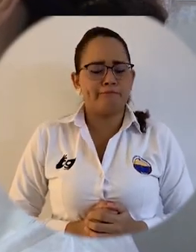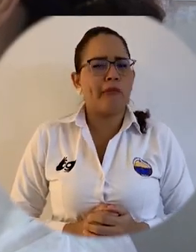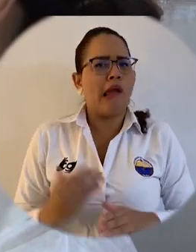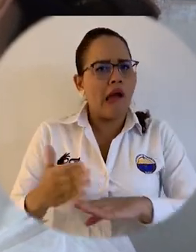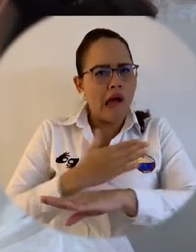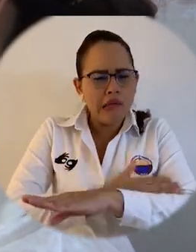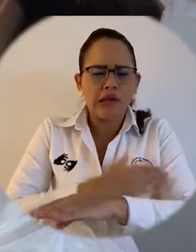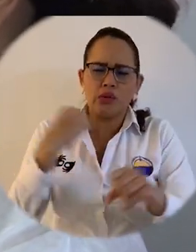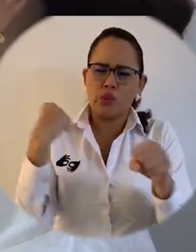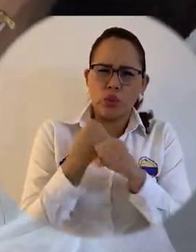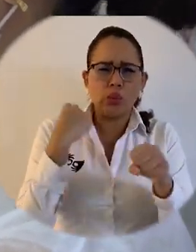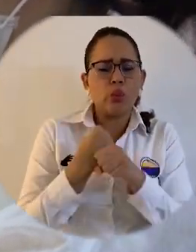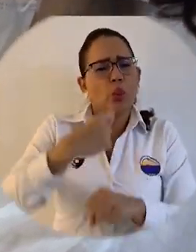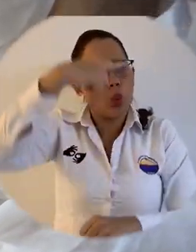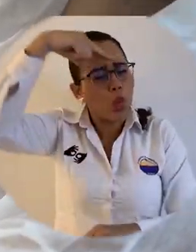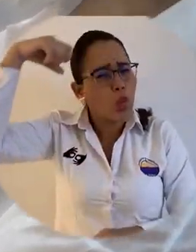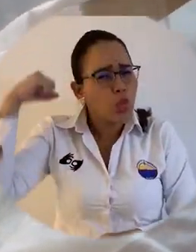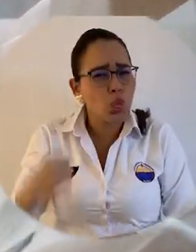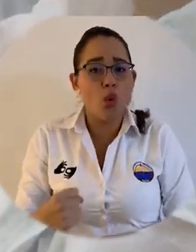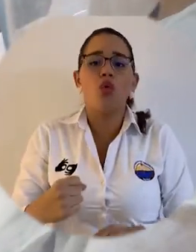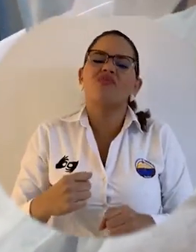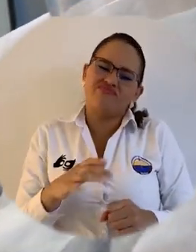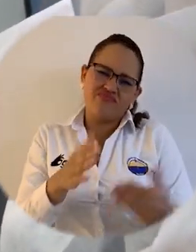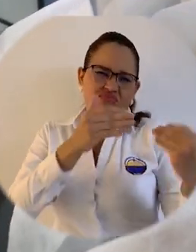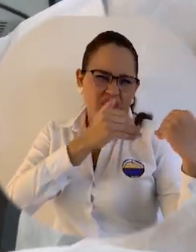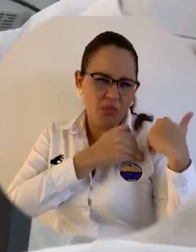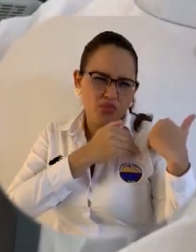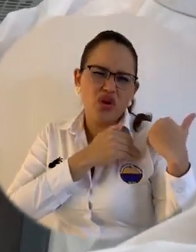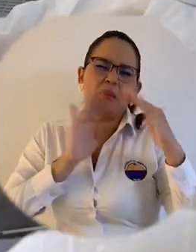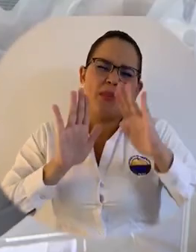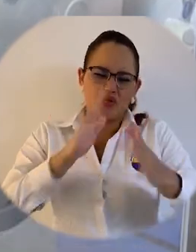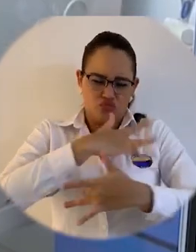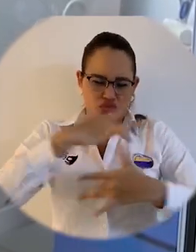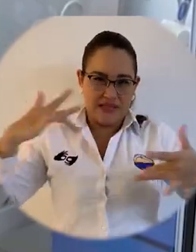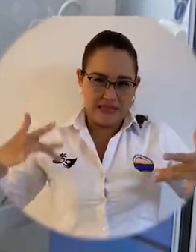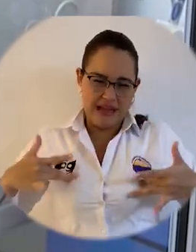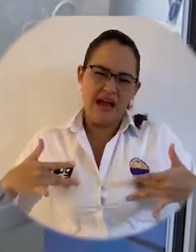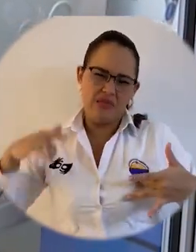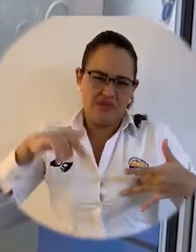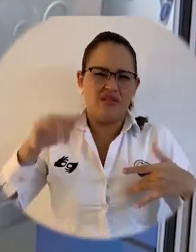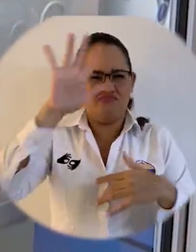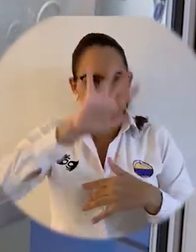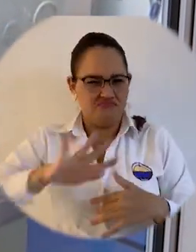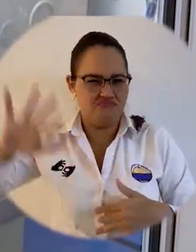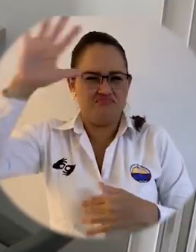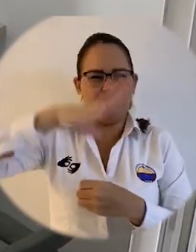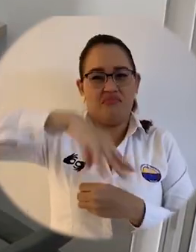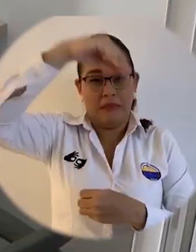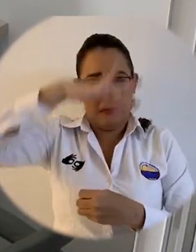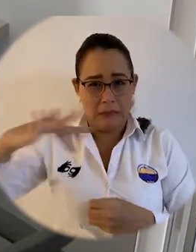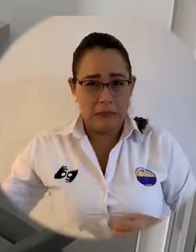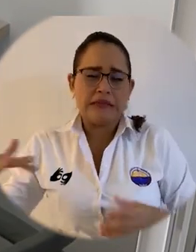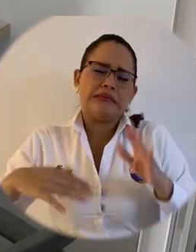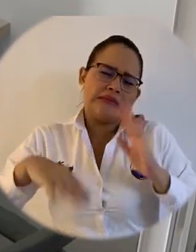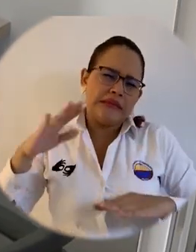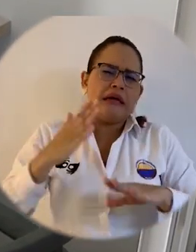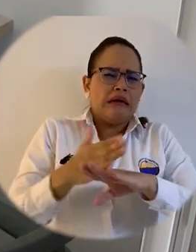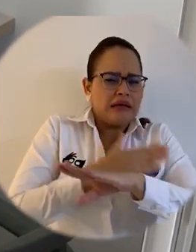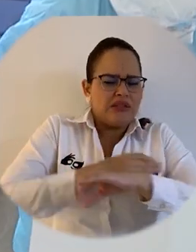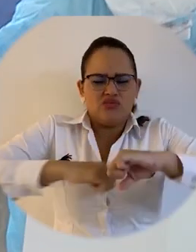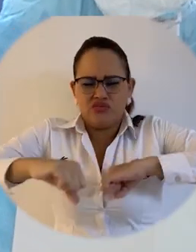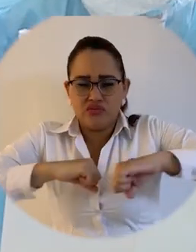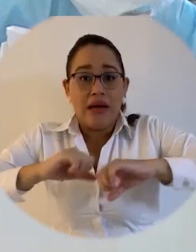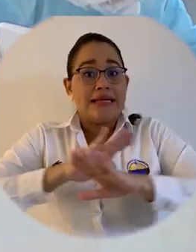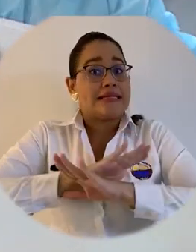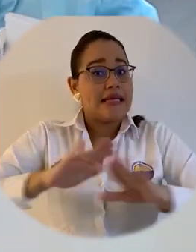Luego, Donardo, trabajo entre las directivas de la institución Entes de Salud Departamental y el Instituto Nacional de Salud, han llegado a las primeras pruebas